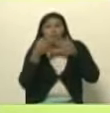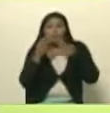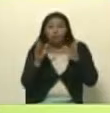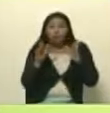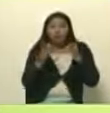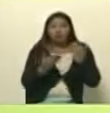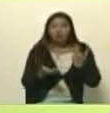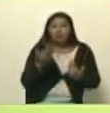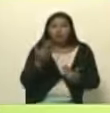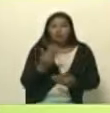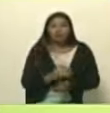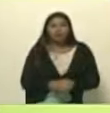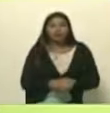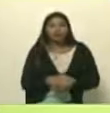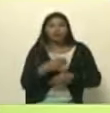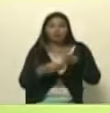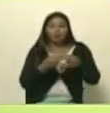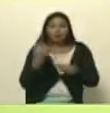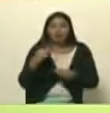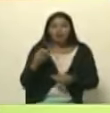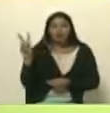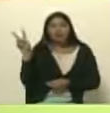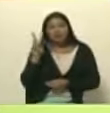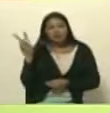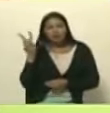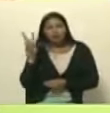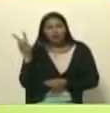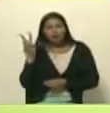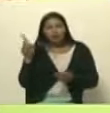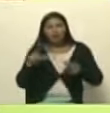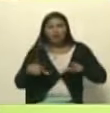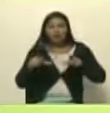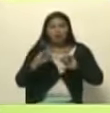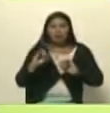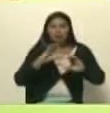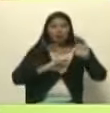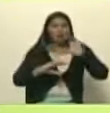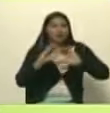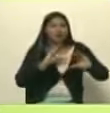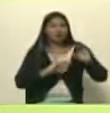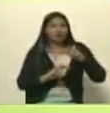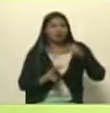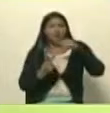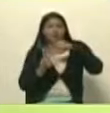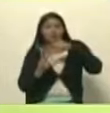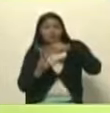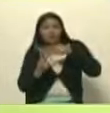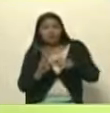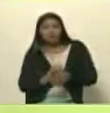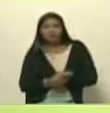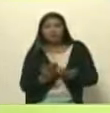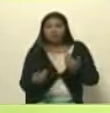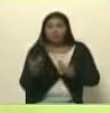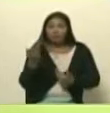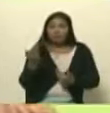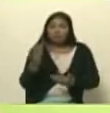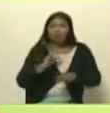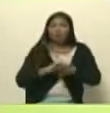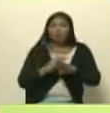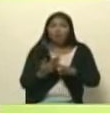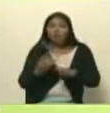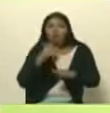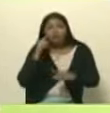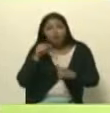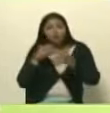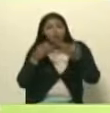que como cuenta Venezuela como este como este espacio comunicacional de BTV que es importantísimo porque un